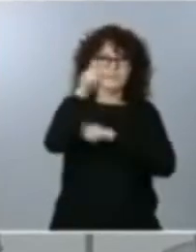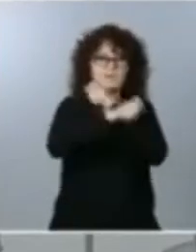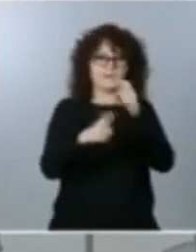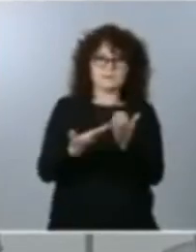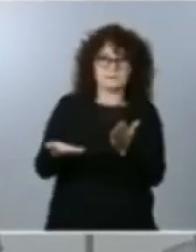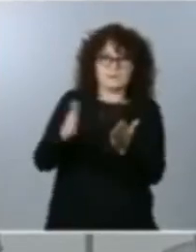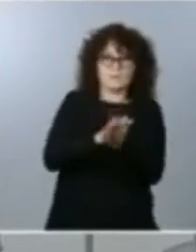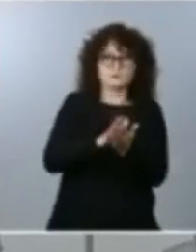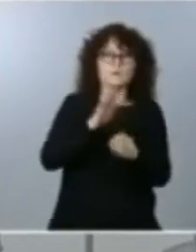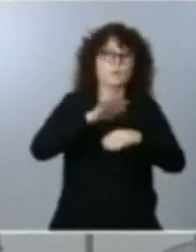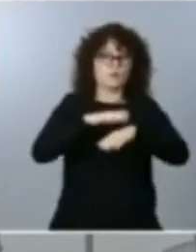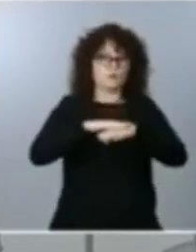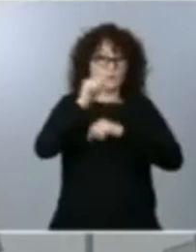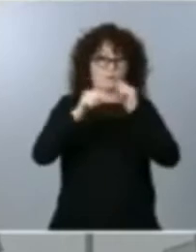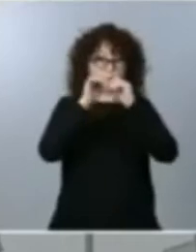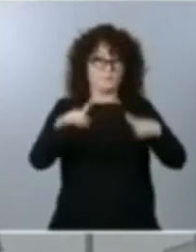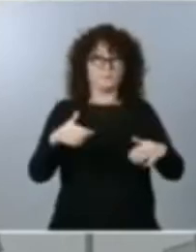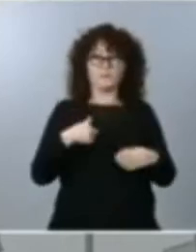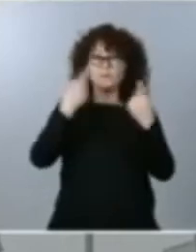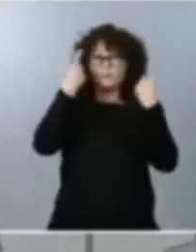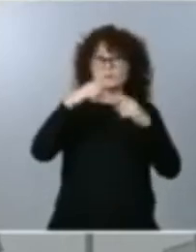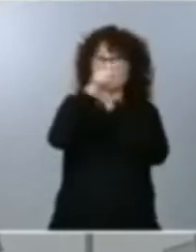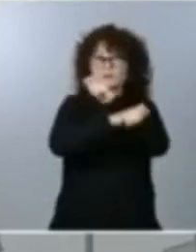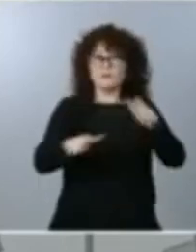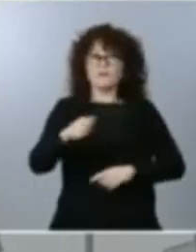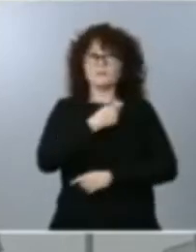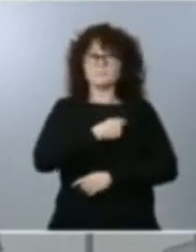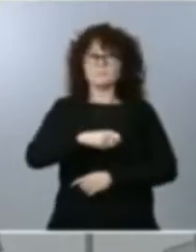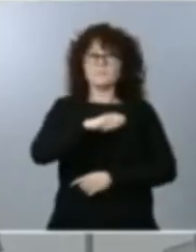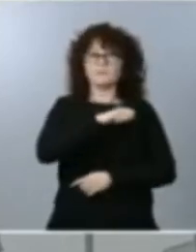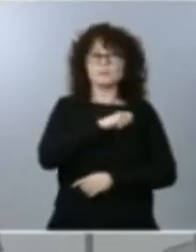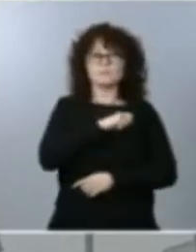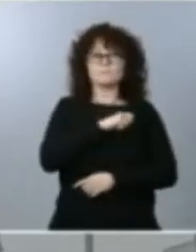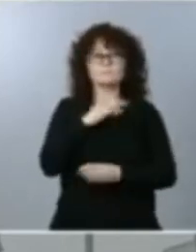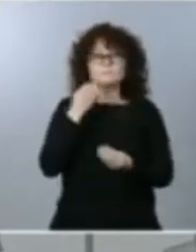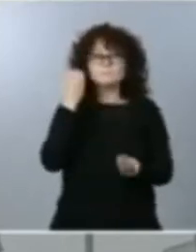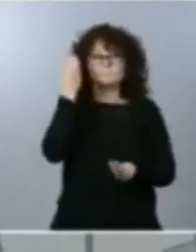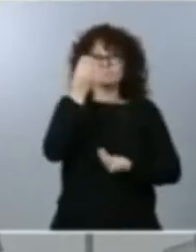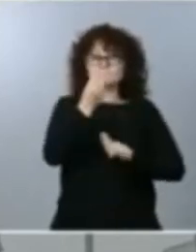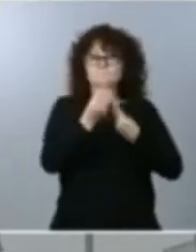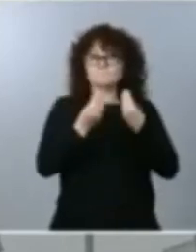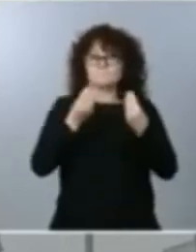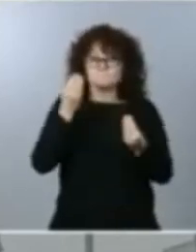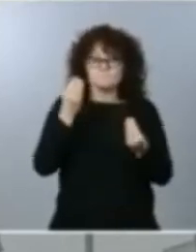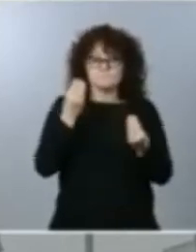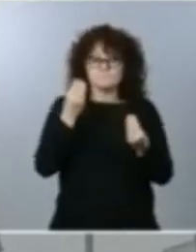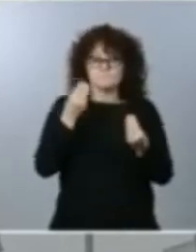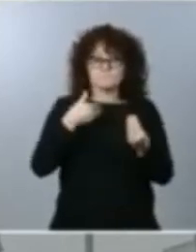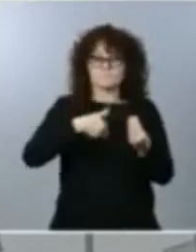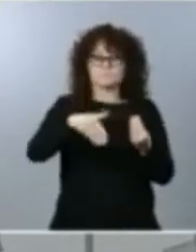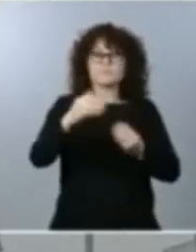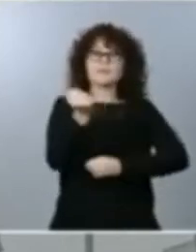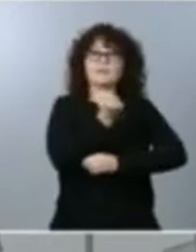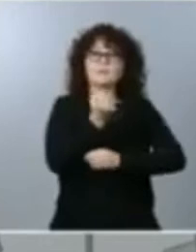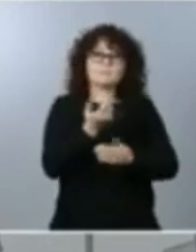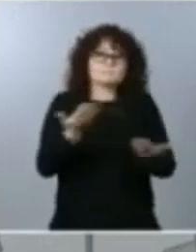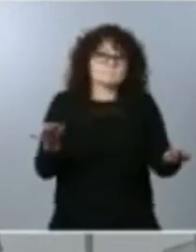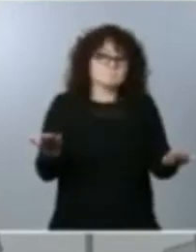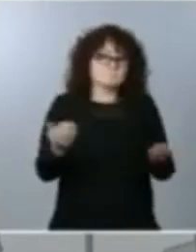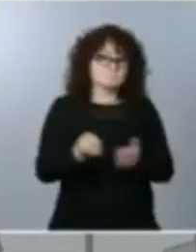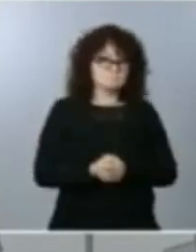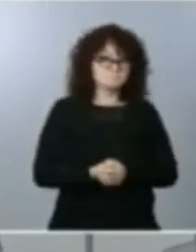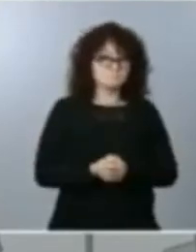españoles y españolas que se preguntan qué va a ser de las próximas Navidades. Sabemos que, sin duda,